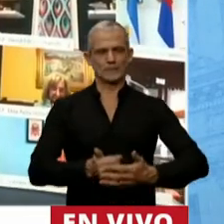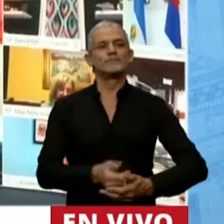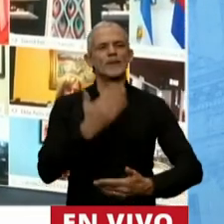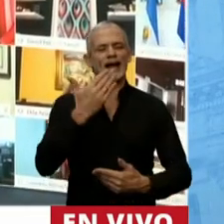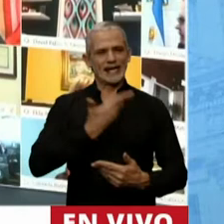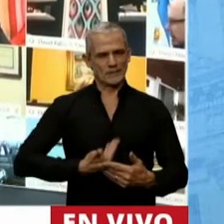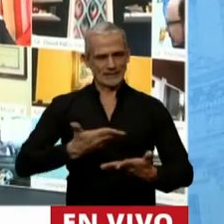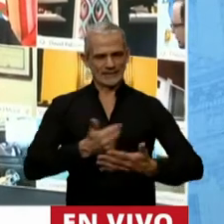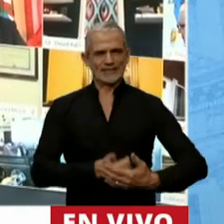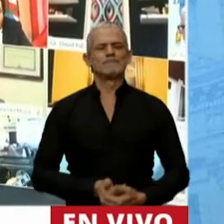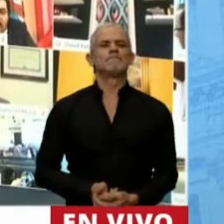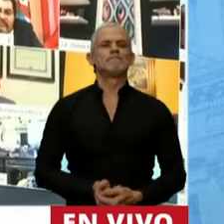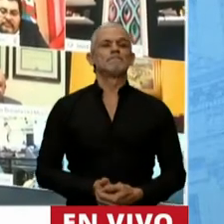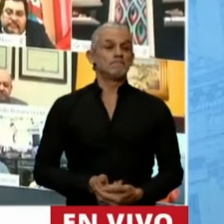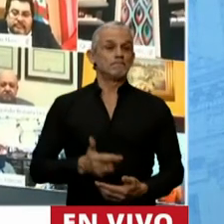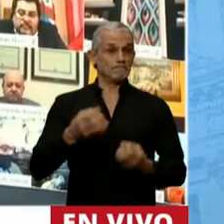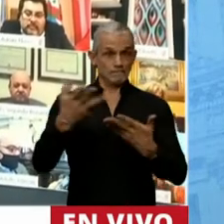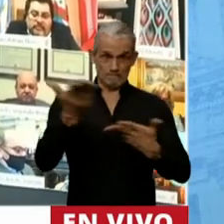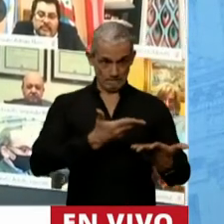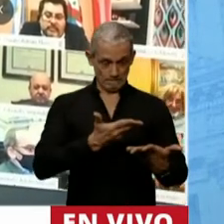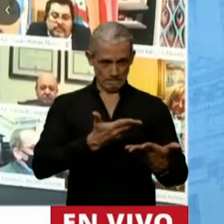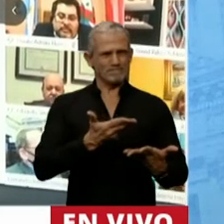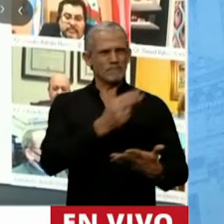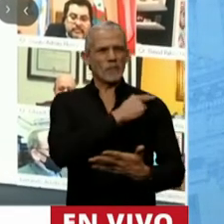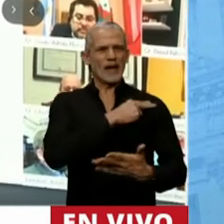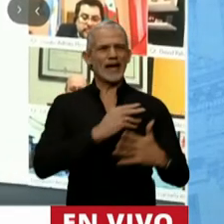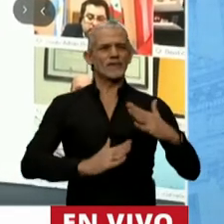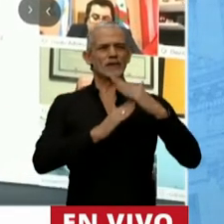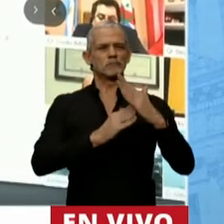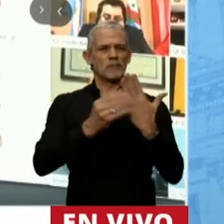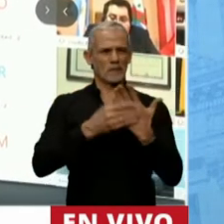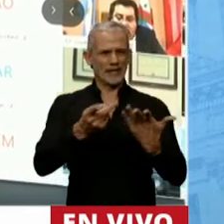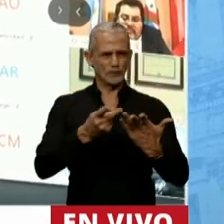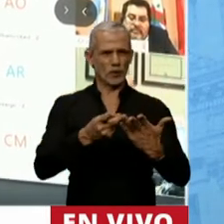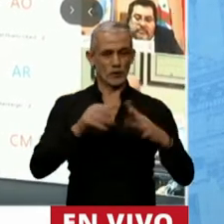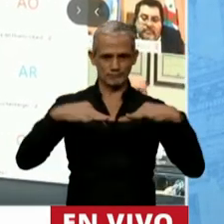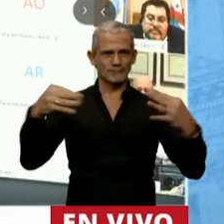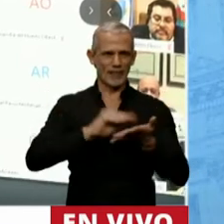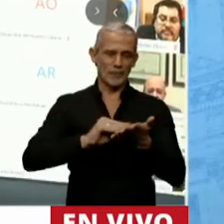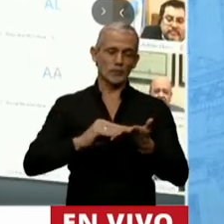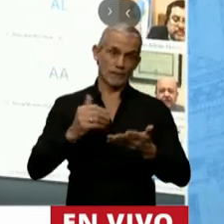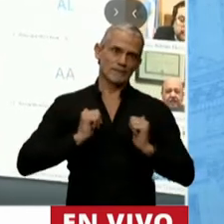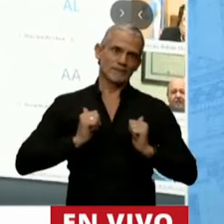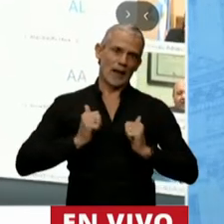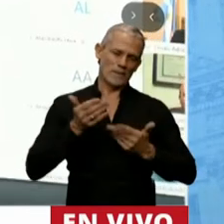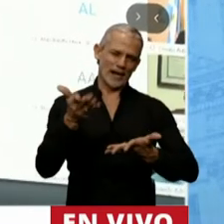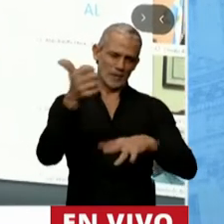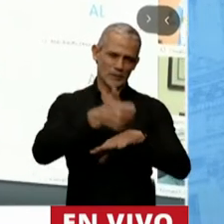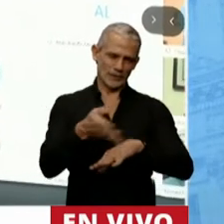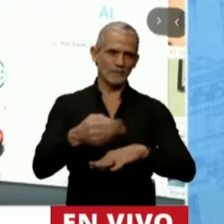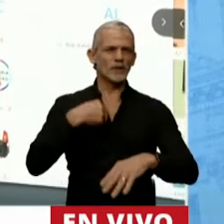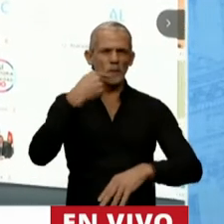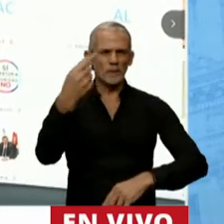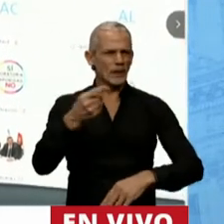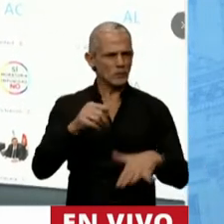Gracias, señor presidente. Bienvenido también al jefe de gabinete, a la Cámara de Diputados. La verdad que lo esperamos. Mi